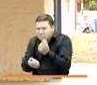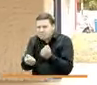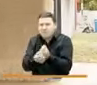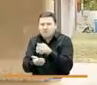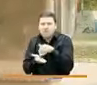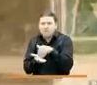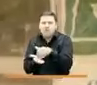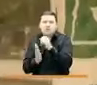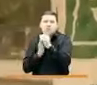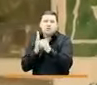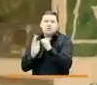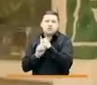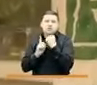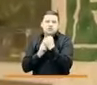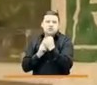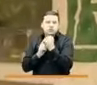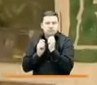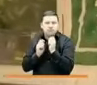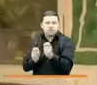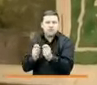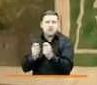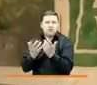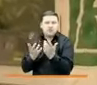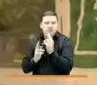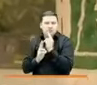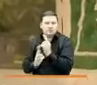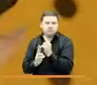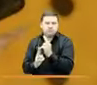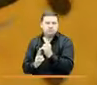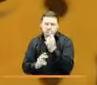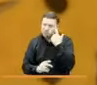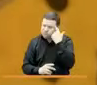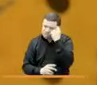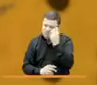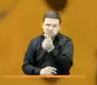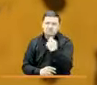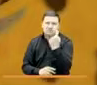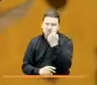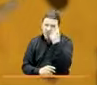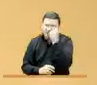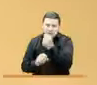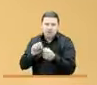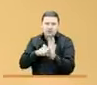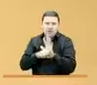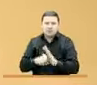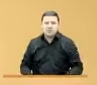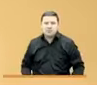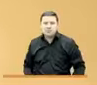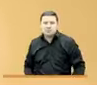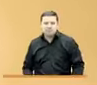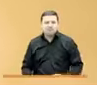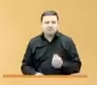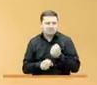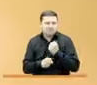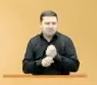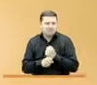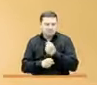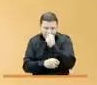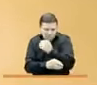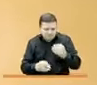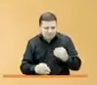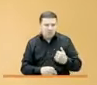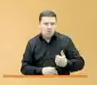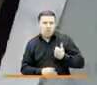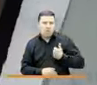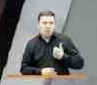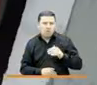los programas sociales y creamos nuevas formas de responder al reto al que nos enfrentó la pandemia. Trabajamos por la niñez, adolescencia